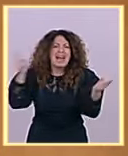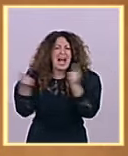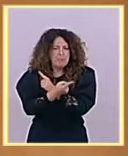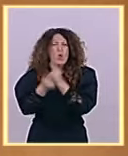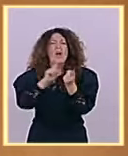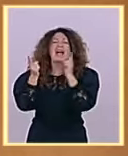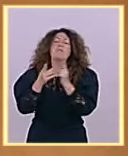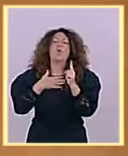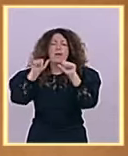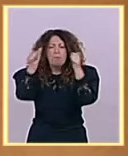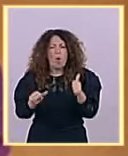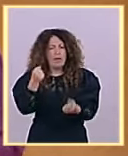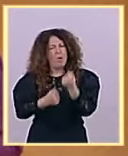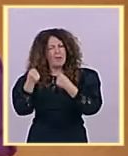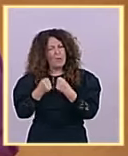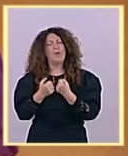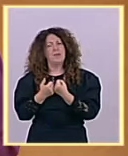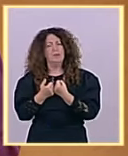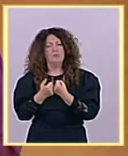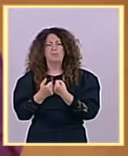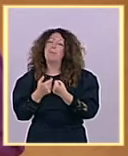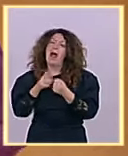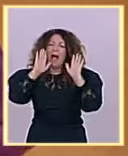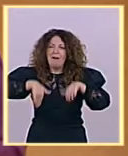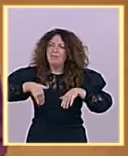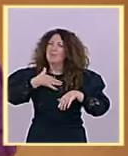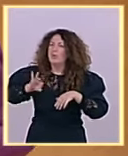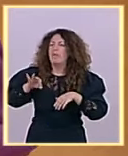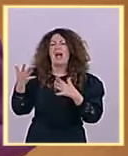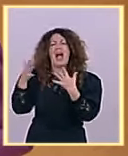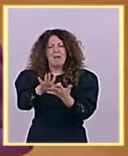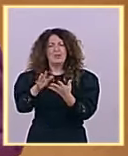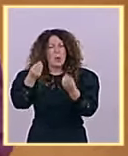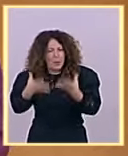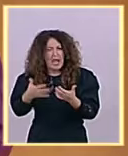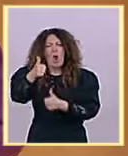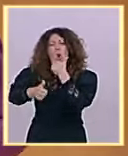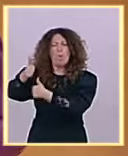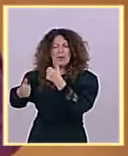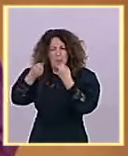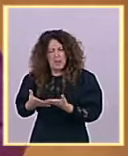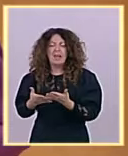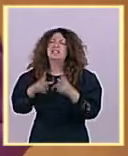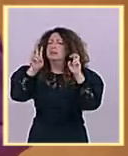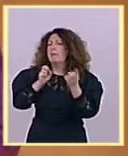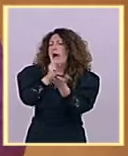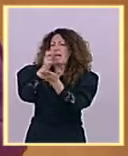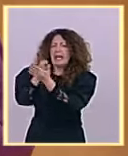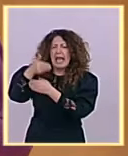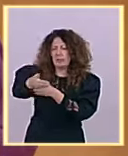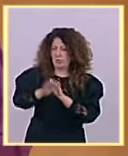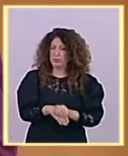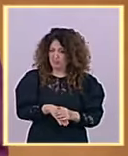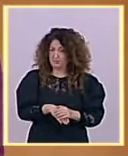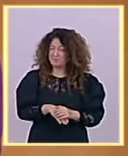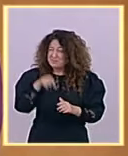podamos afrontar con mayor competitividad los grandes retos eso es lo que quiere la gente eso es a lo que se dedica este gobierno mientras que